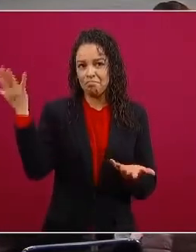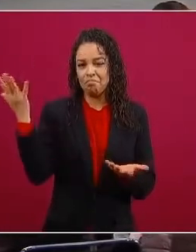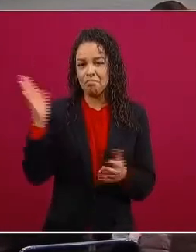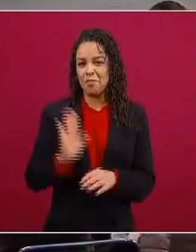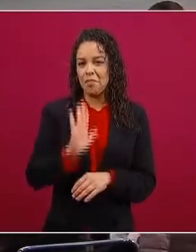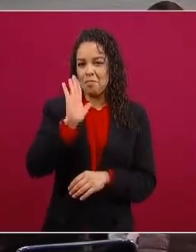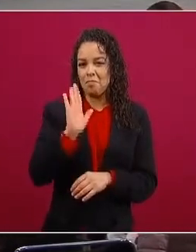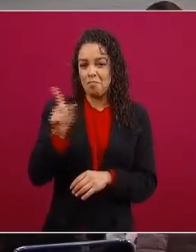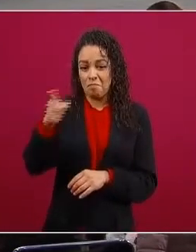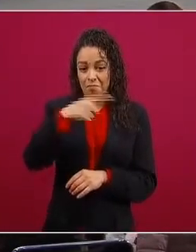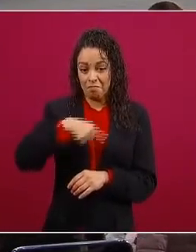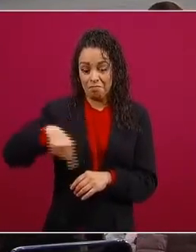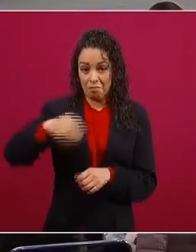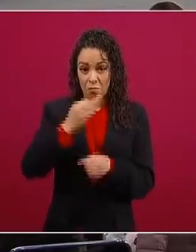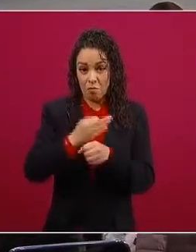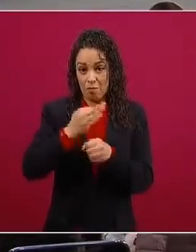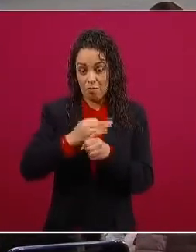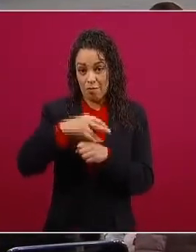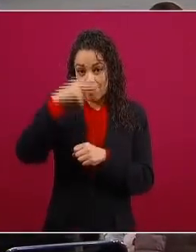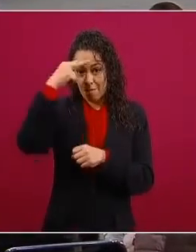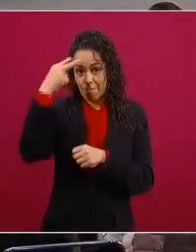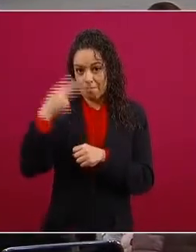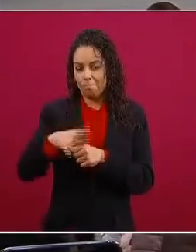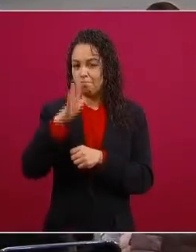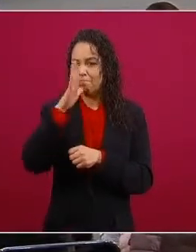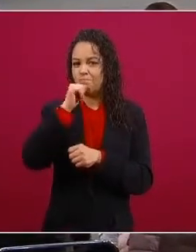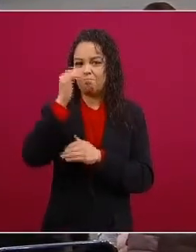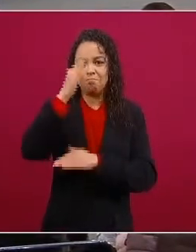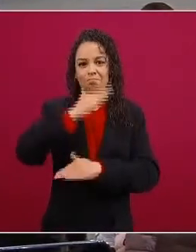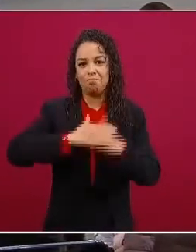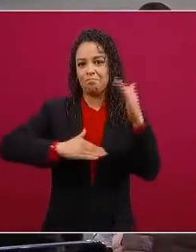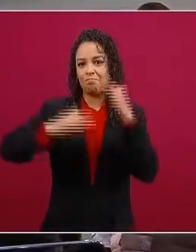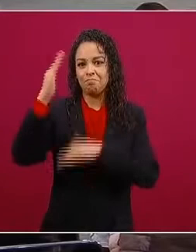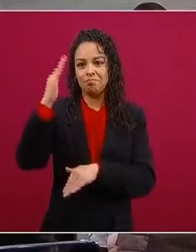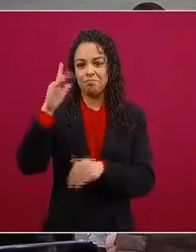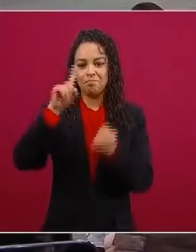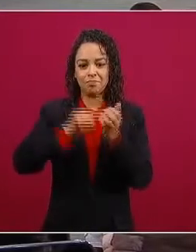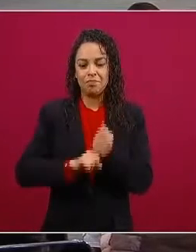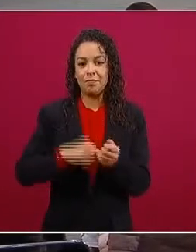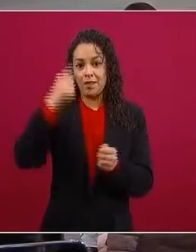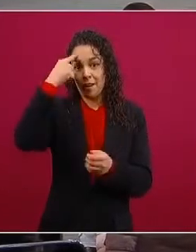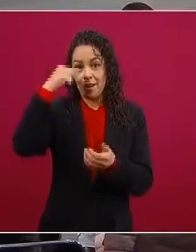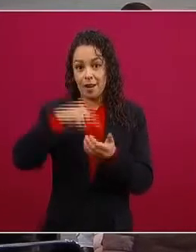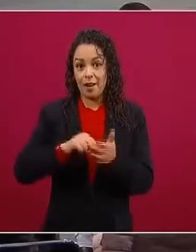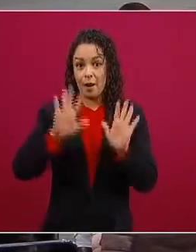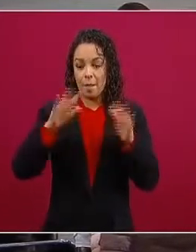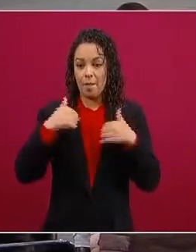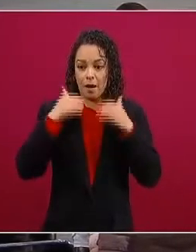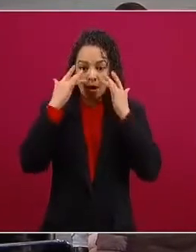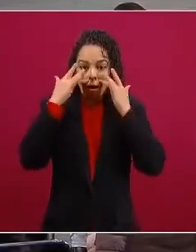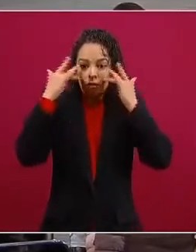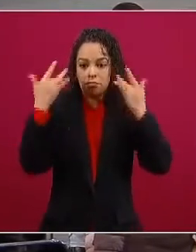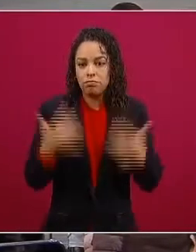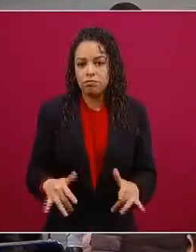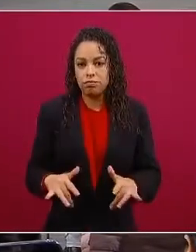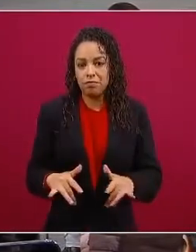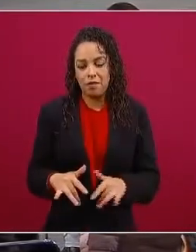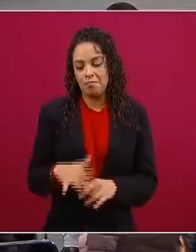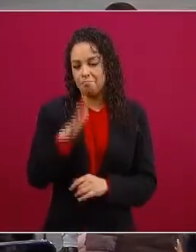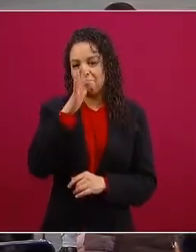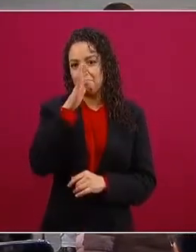a que nos vamos a rendir nosotros vamos a hacer todo